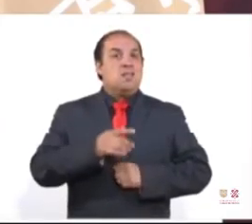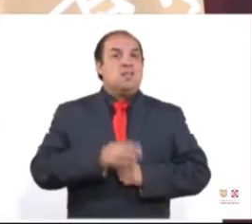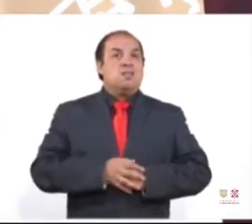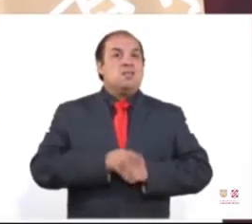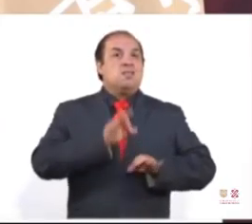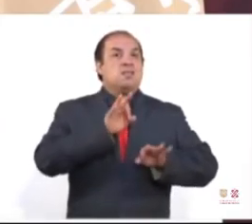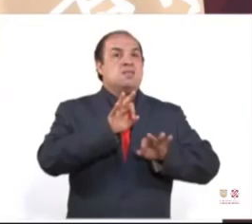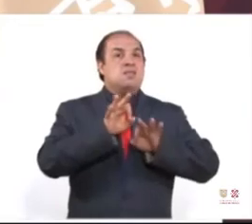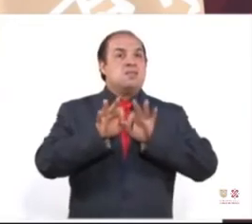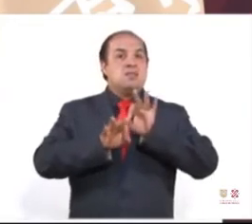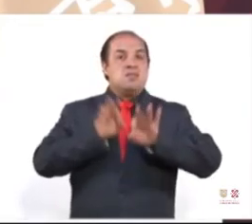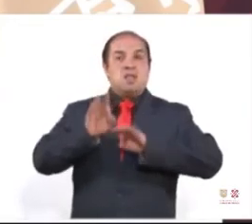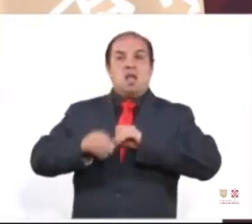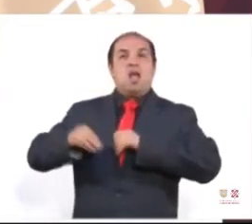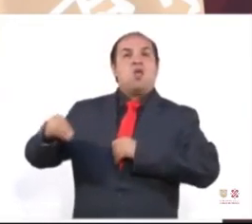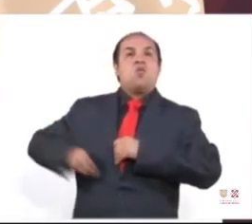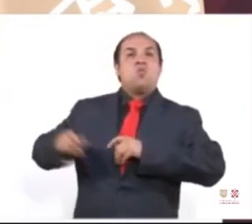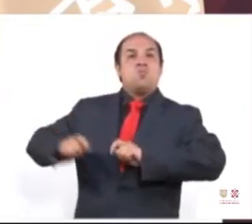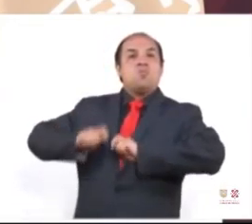la víctima.